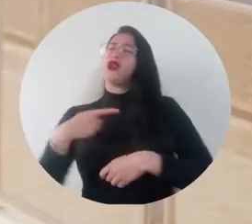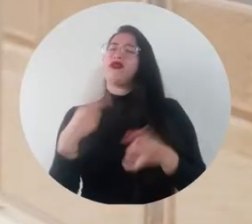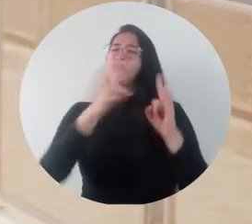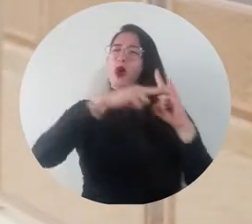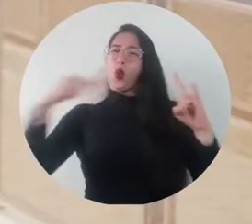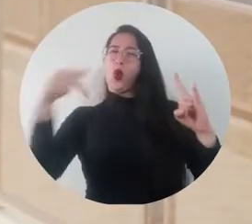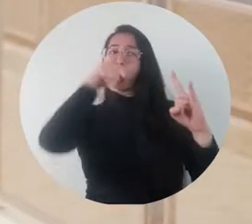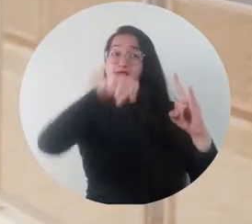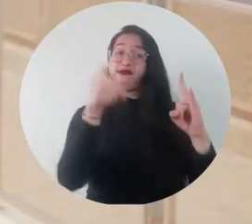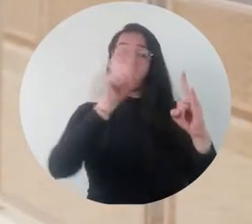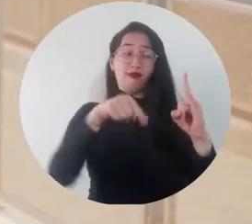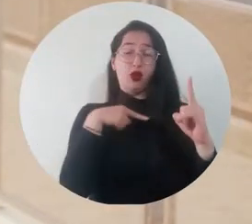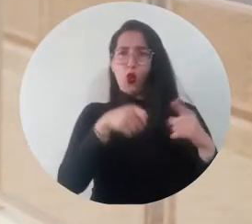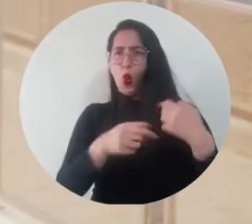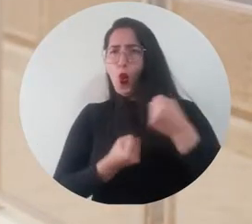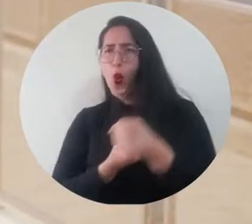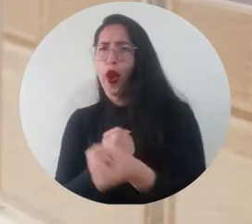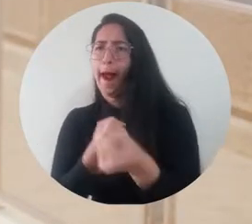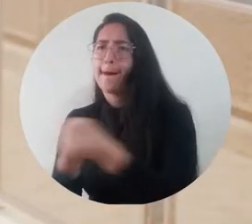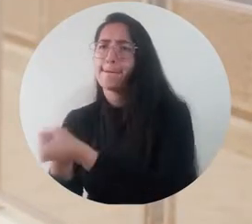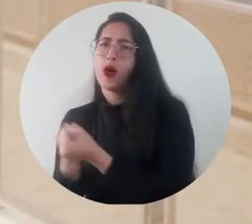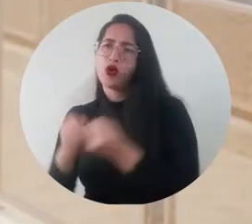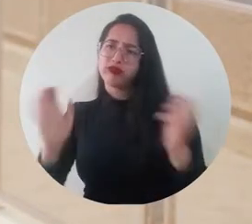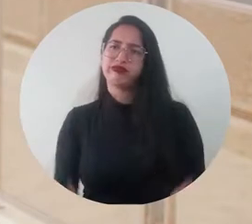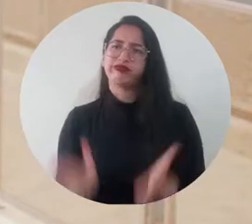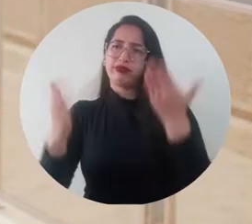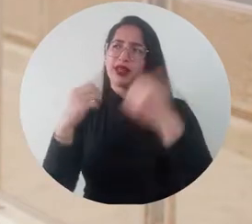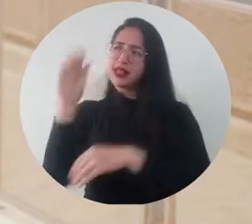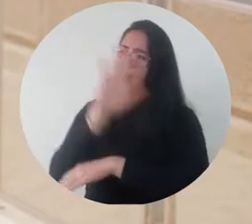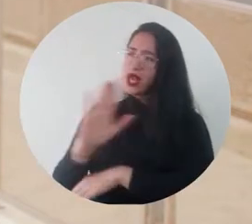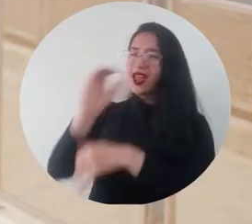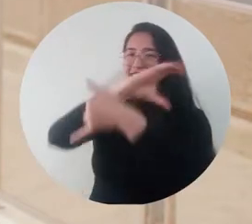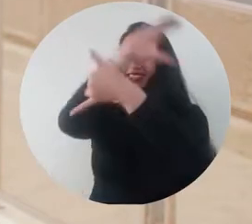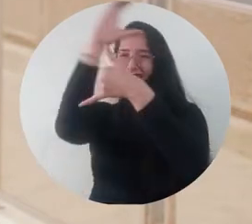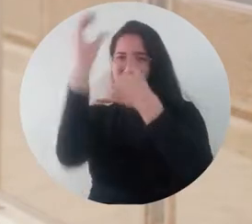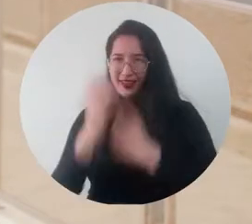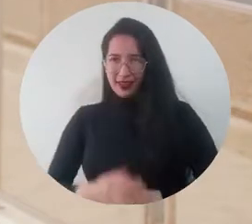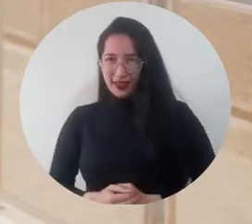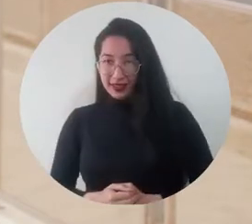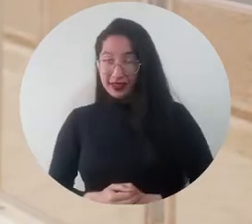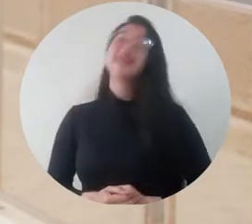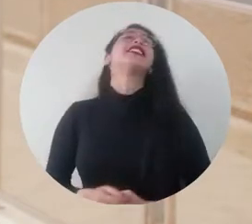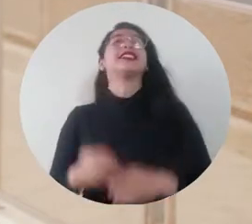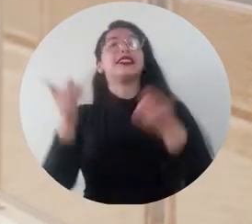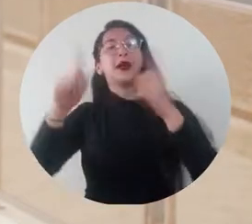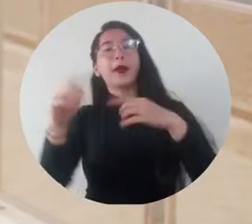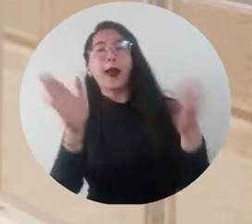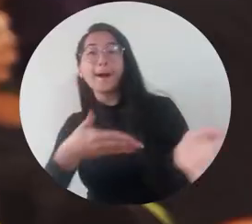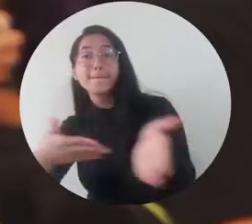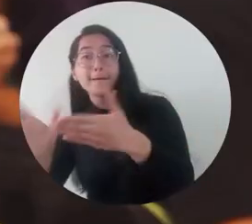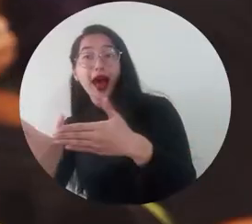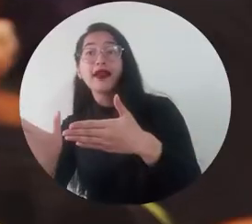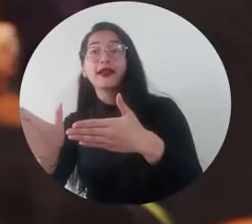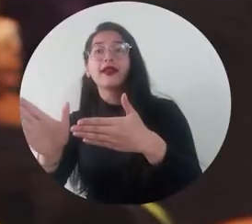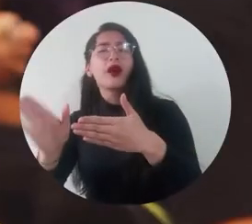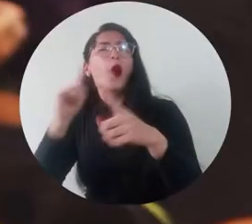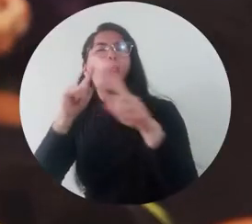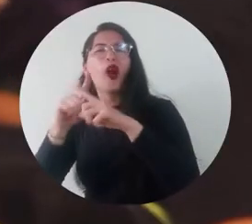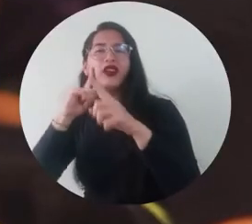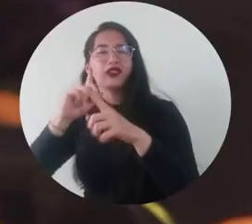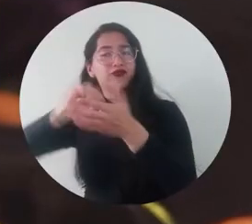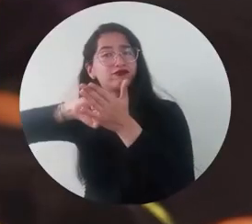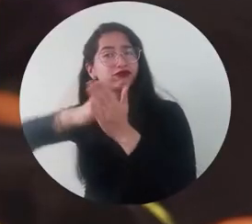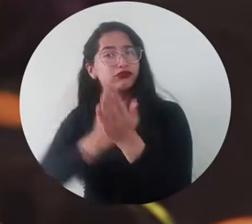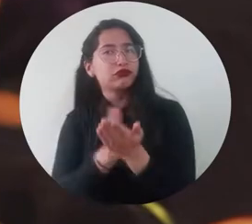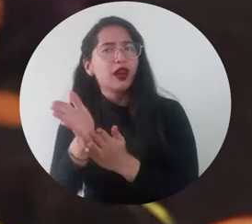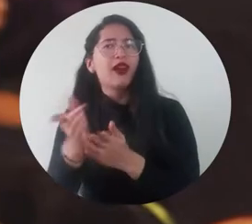institución que con esta larga tradición le ha servido a nuestra comunidad le ha servido a nuestra región Caribe Cabe mencionar